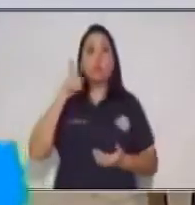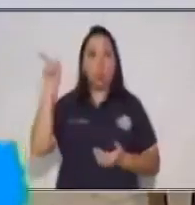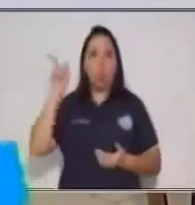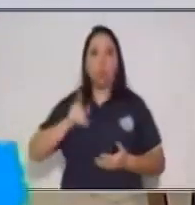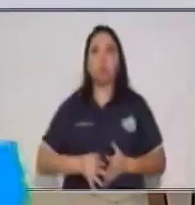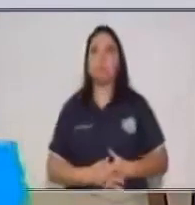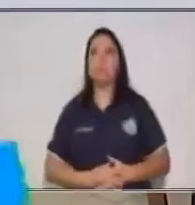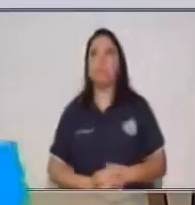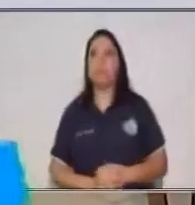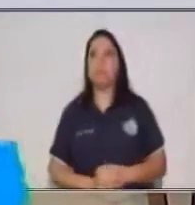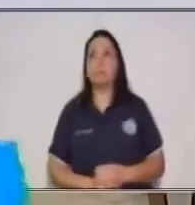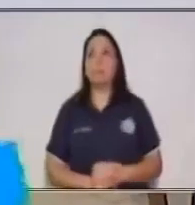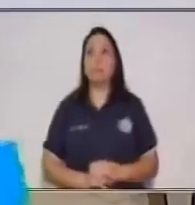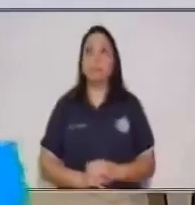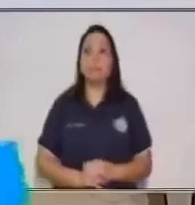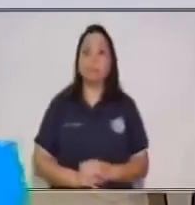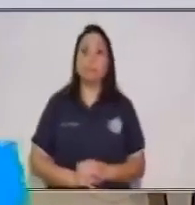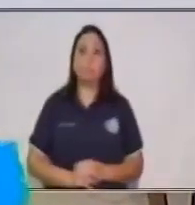introducción.